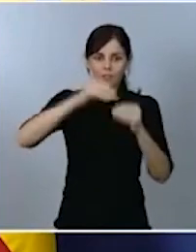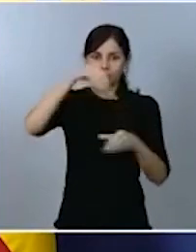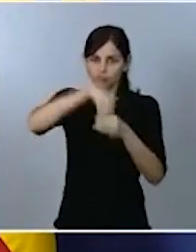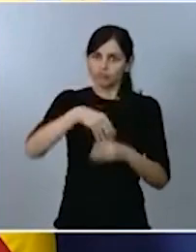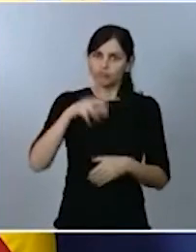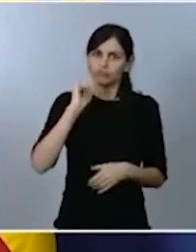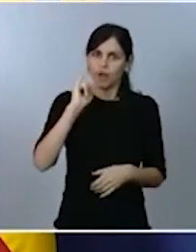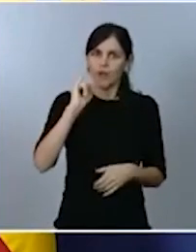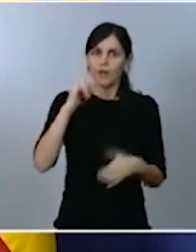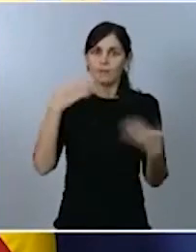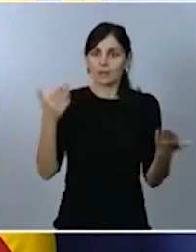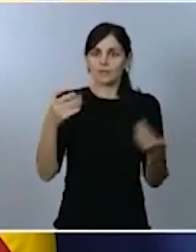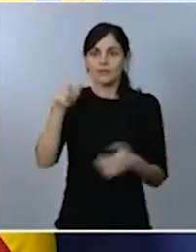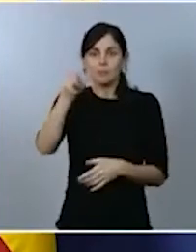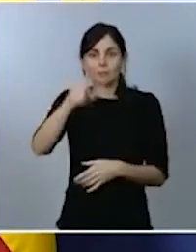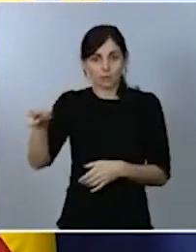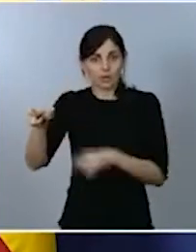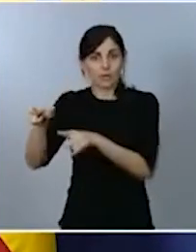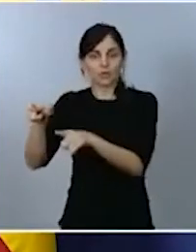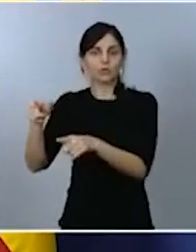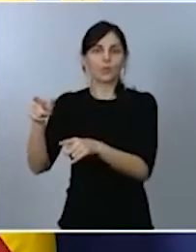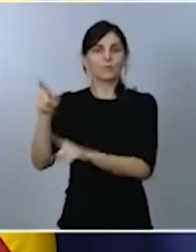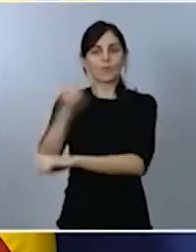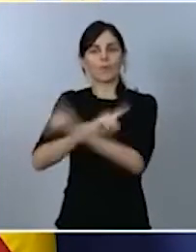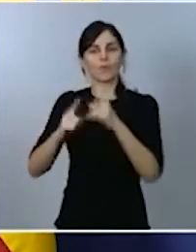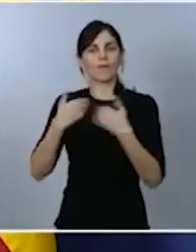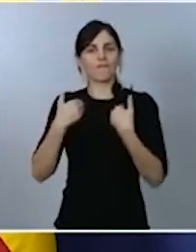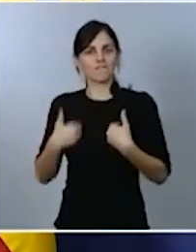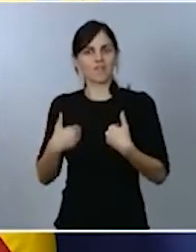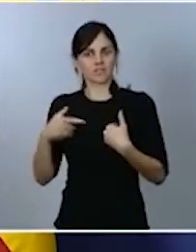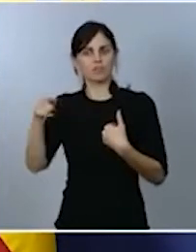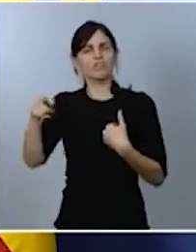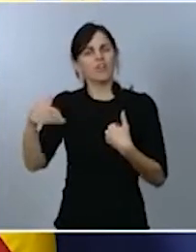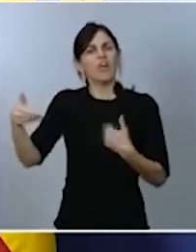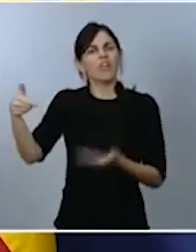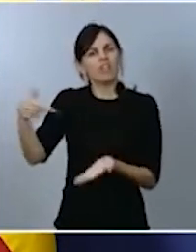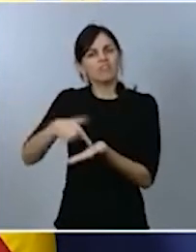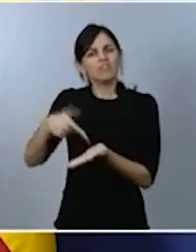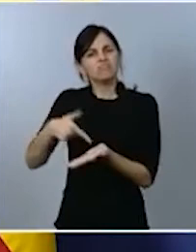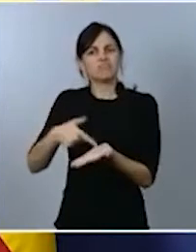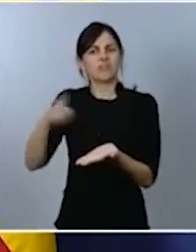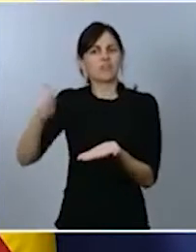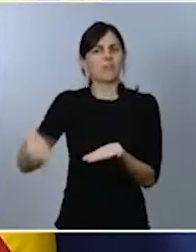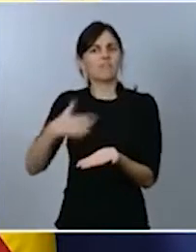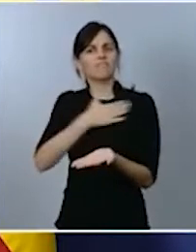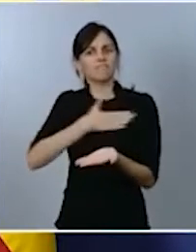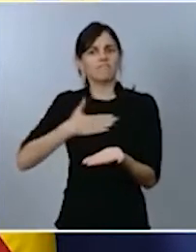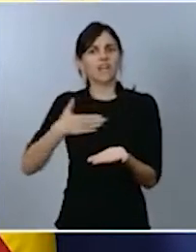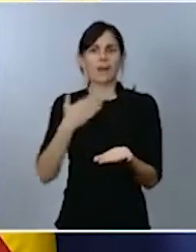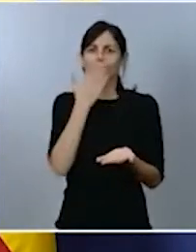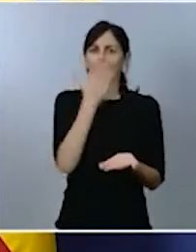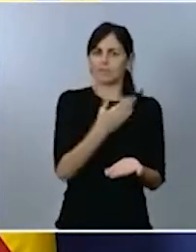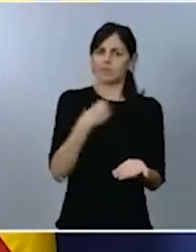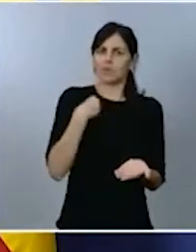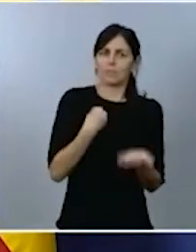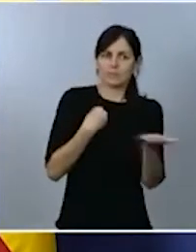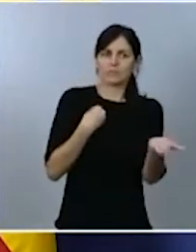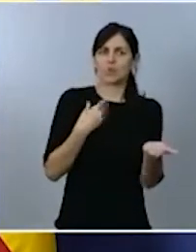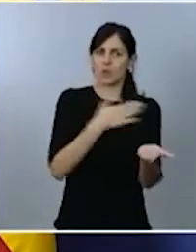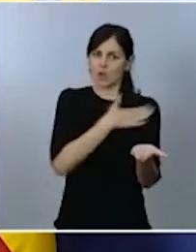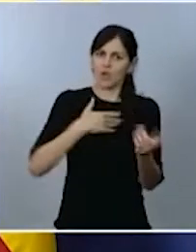como pude comprobar junto al director de políticas de discapacidad de la vicepresidencia de segunda al Gobierno,